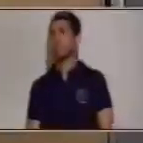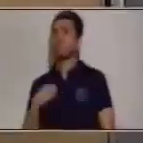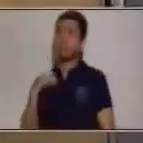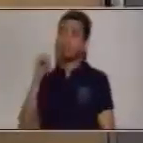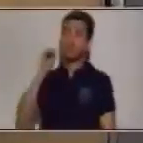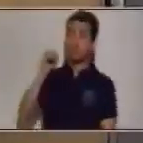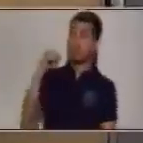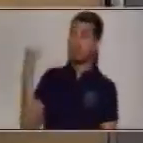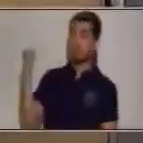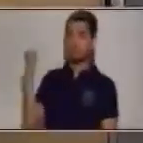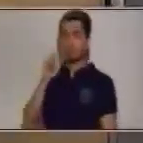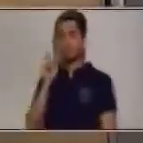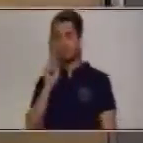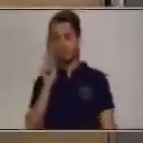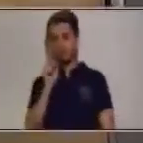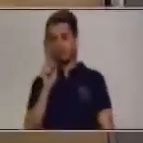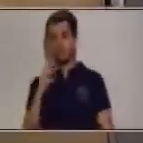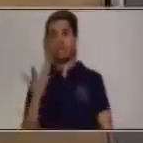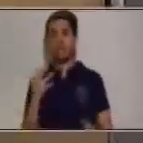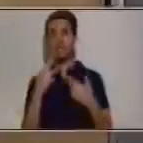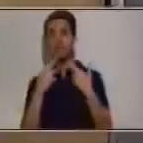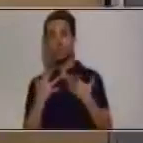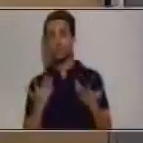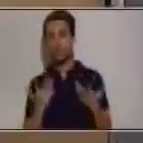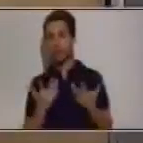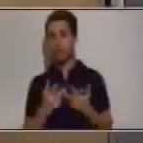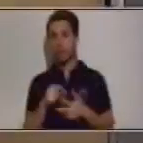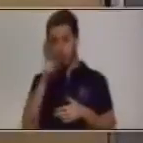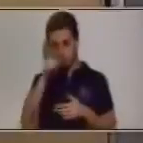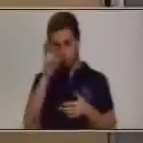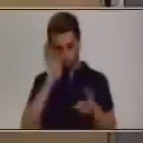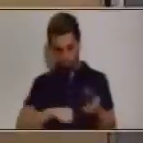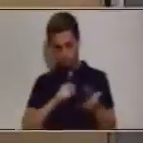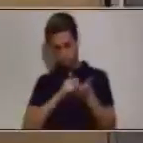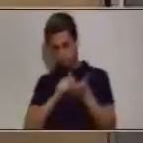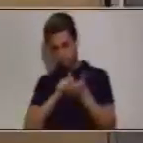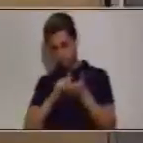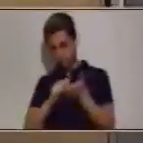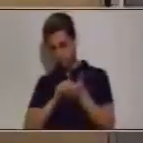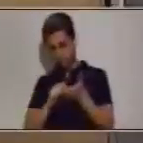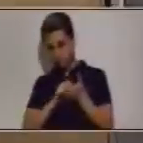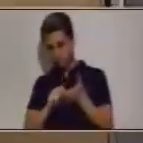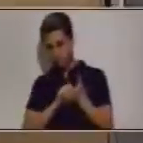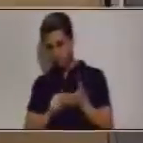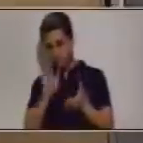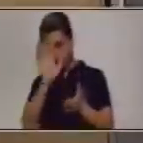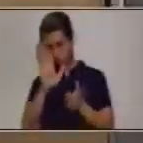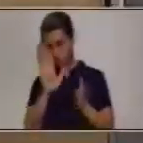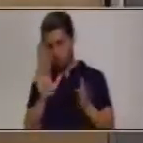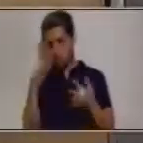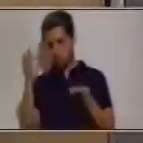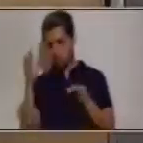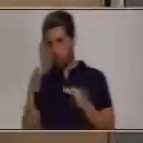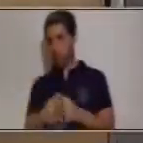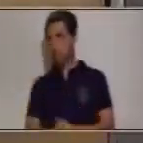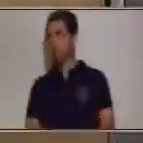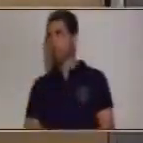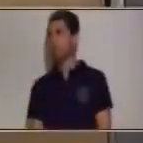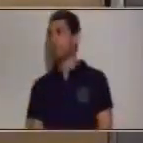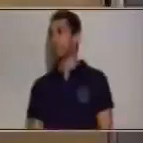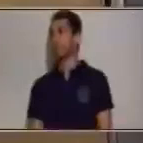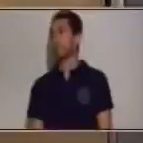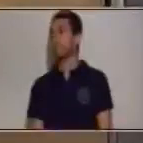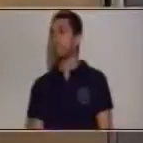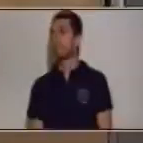el resultado en este momento pero tú lo tienes que anotar ahí en tu hojita muy bien